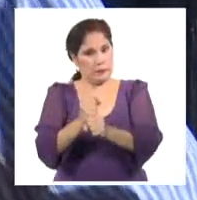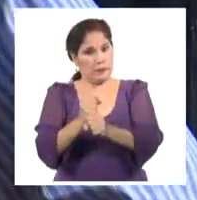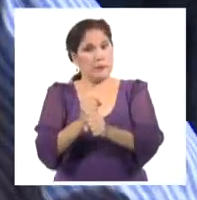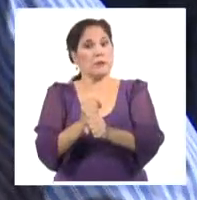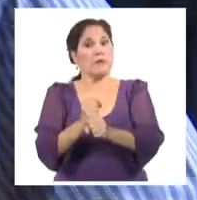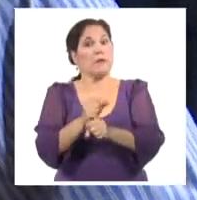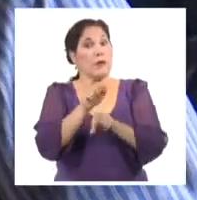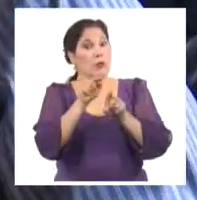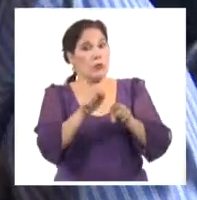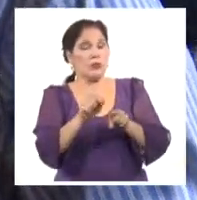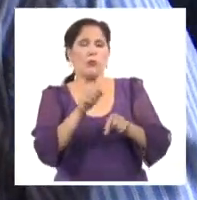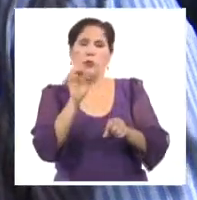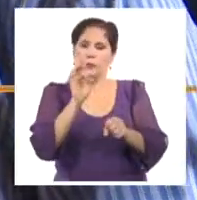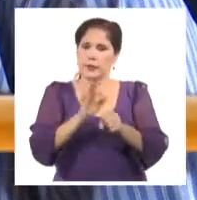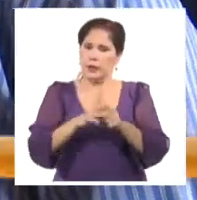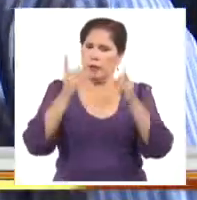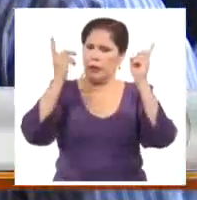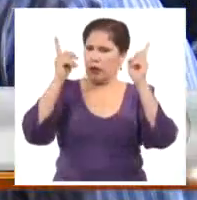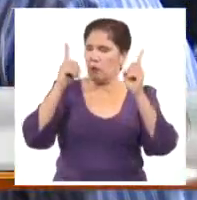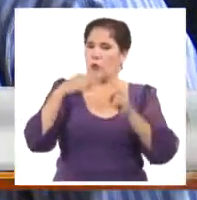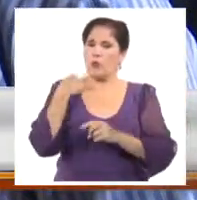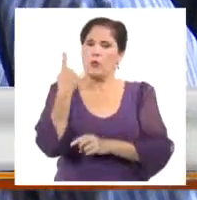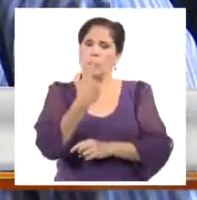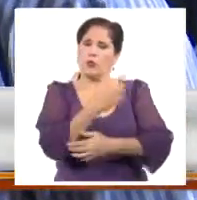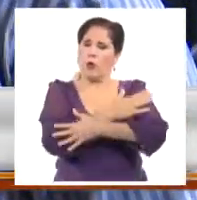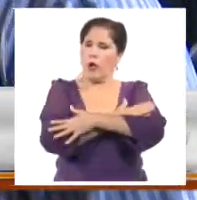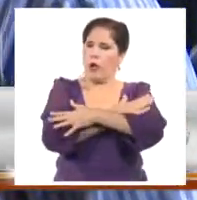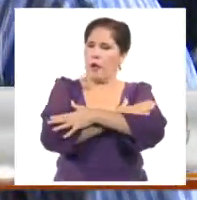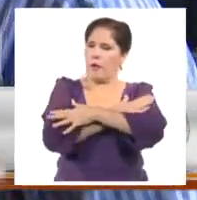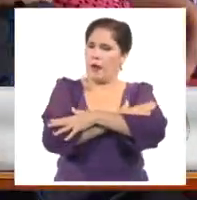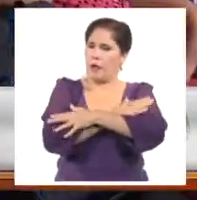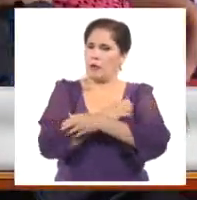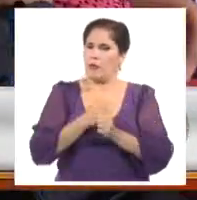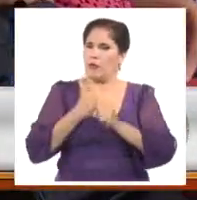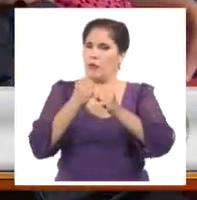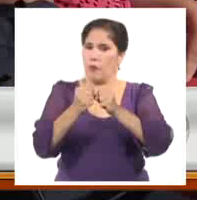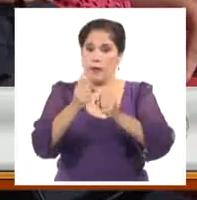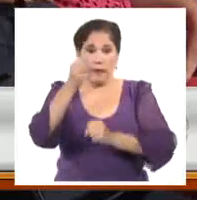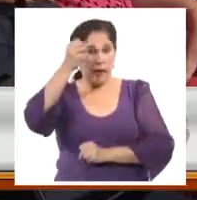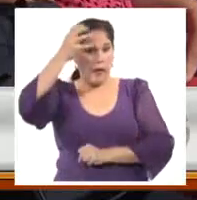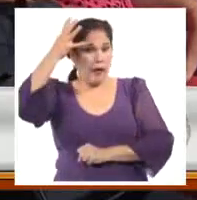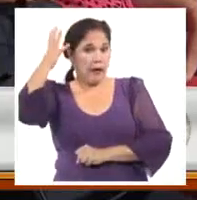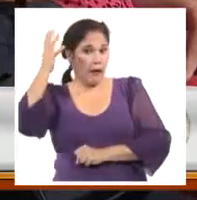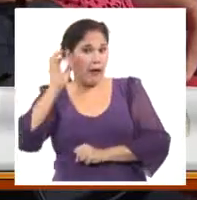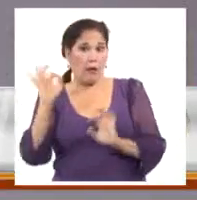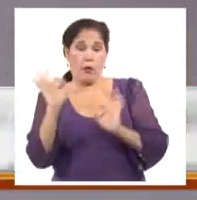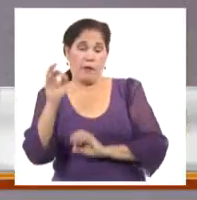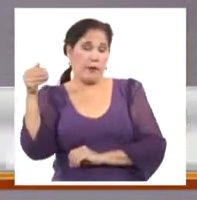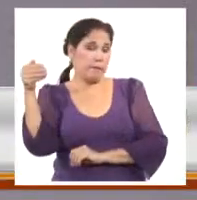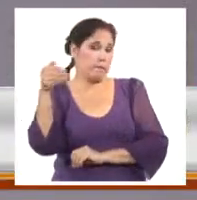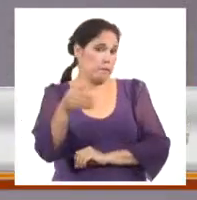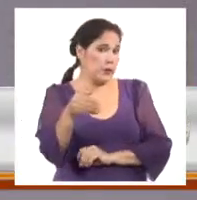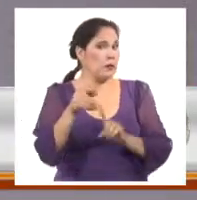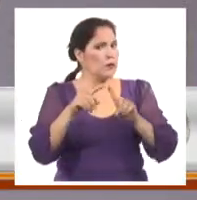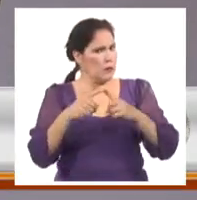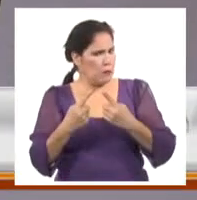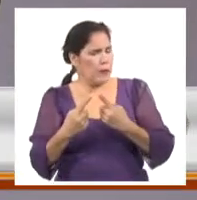trasladándole un fuerte abrazo del compañero Díaz-Canel que se encuentran en esta